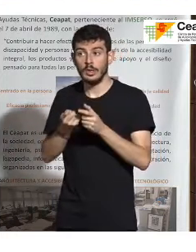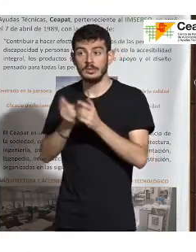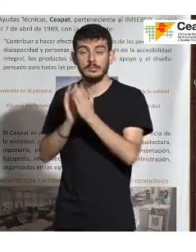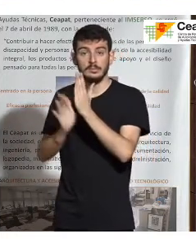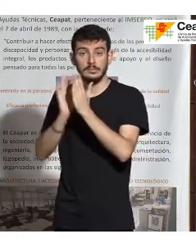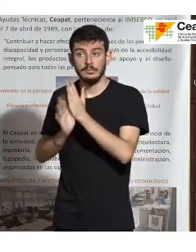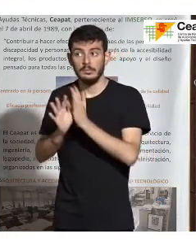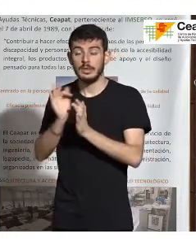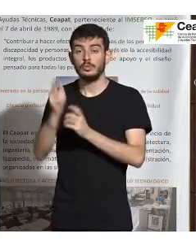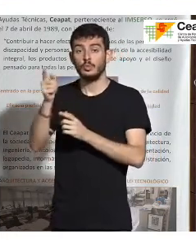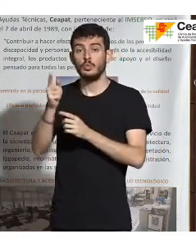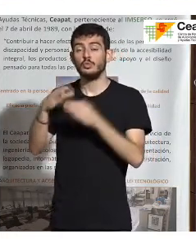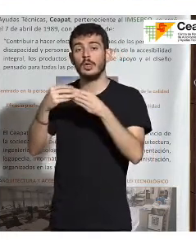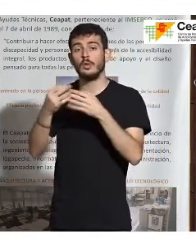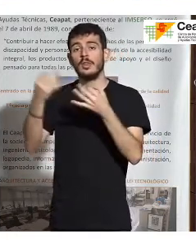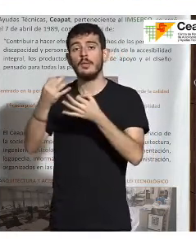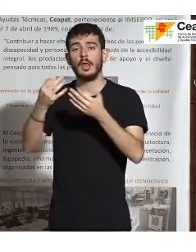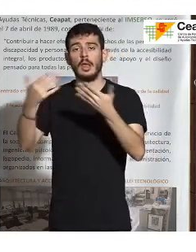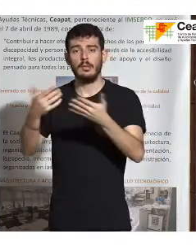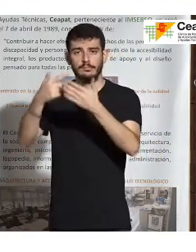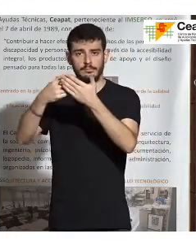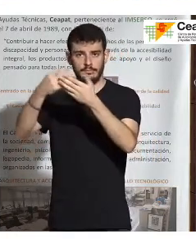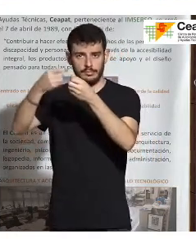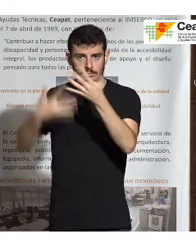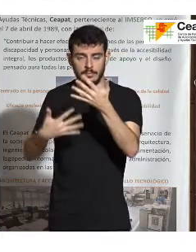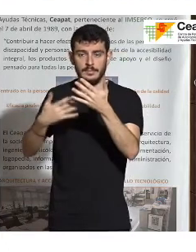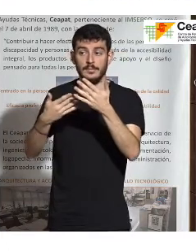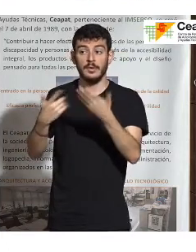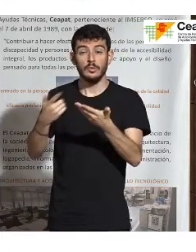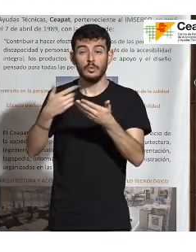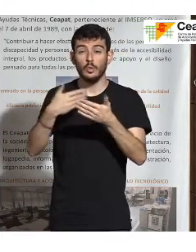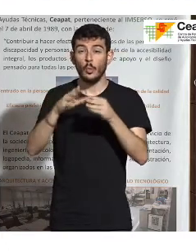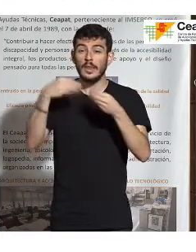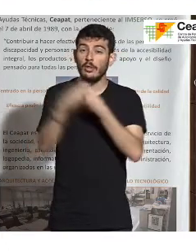deberes como usuario». Eso tiene que ser documentación accesible,